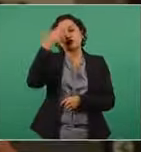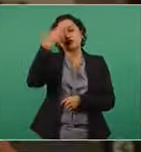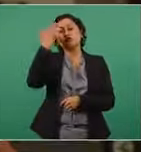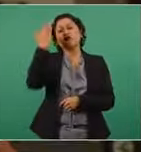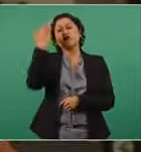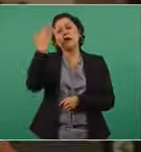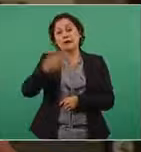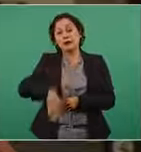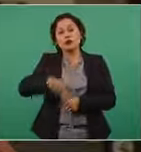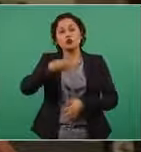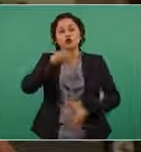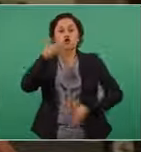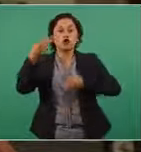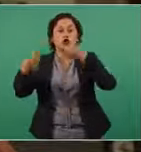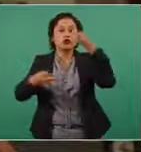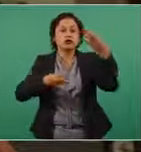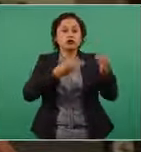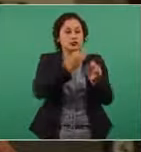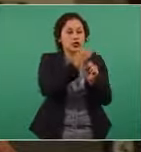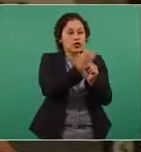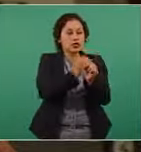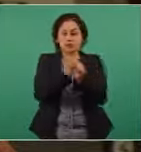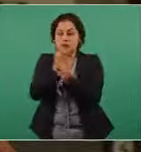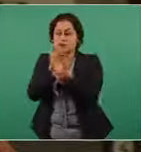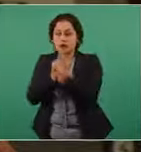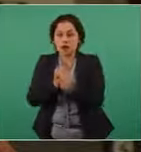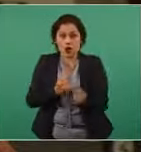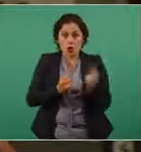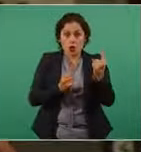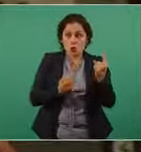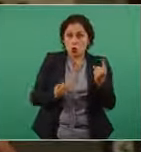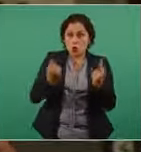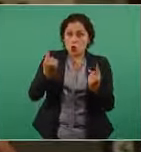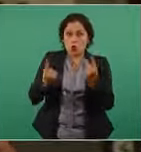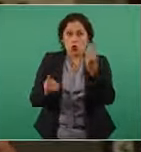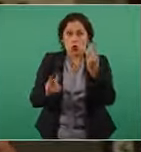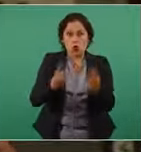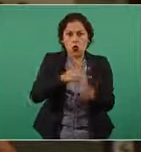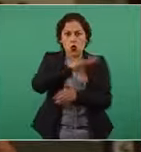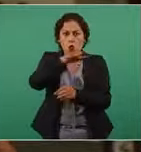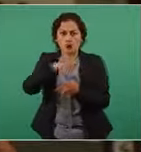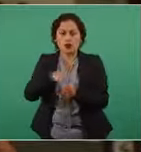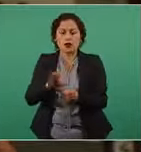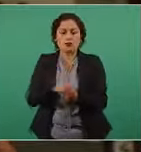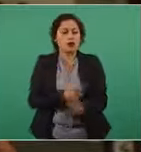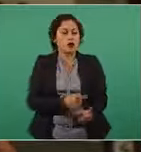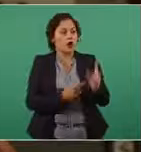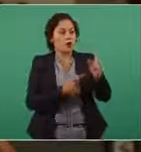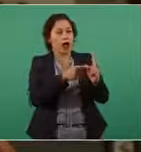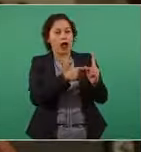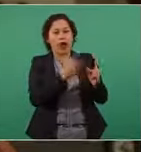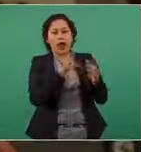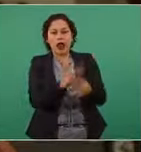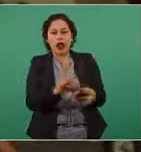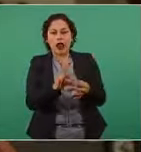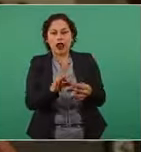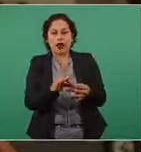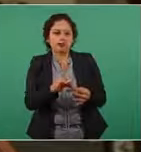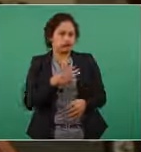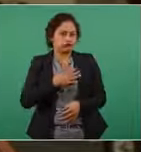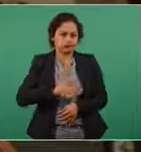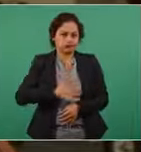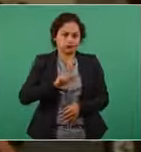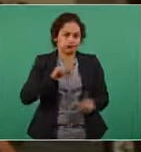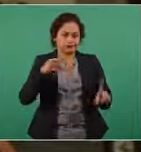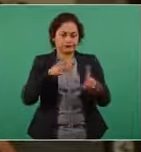buscar a ambos lados no se puede quedar uno con una sola versión porque entonces ya no es objetiva ni es noticia y busqué también